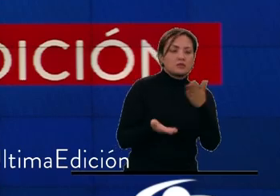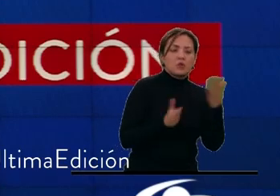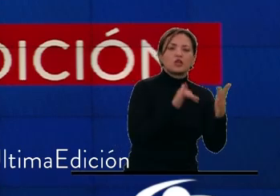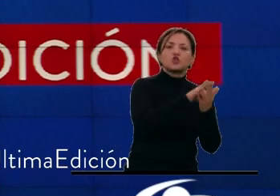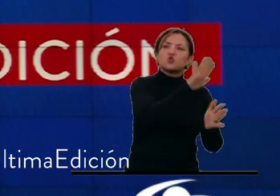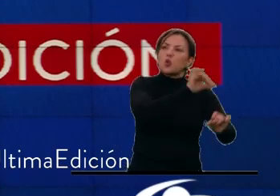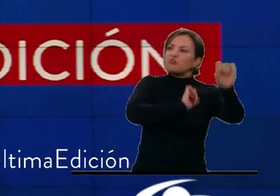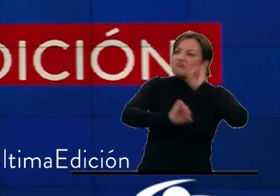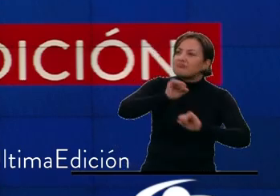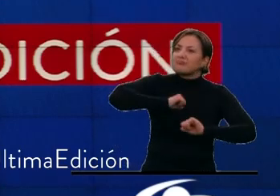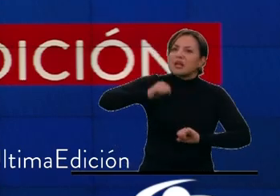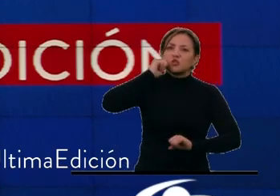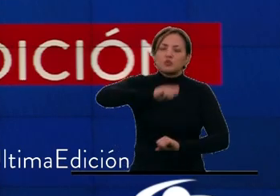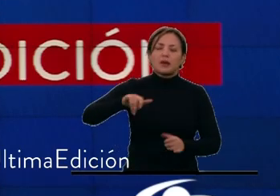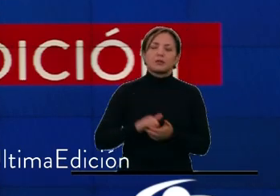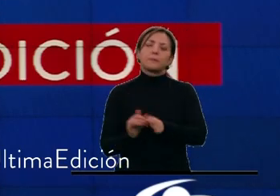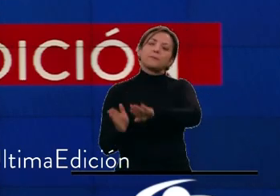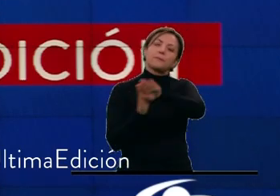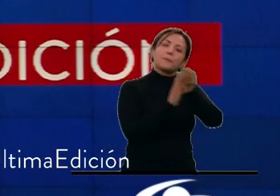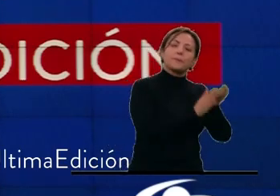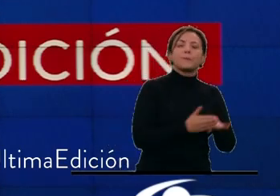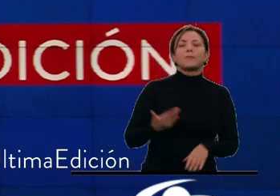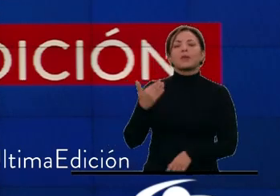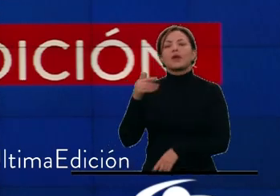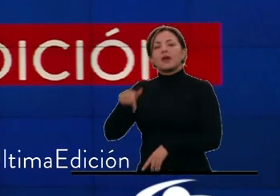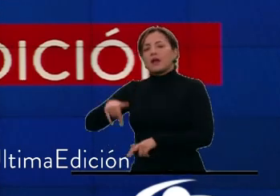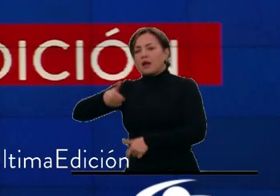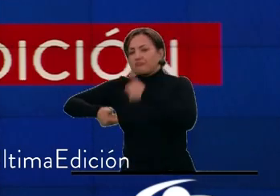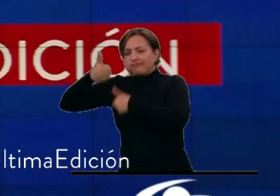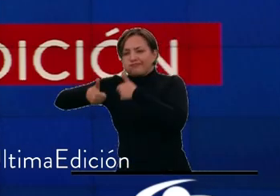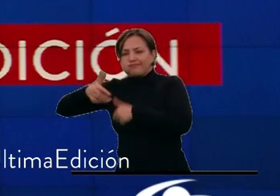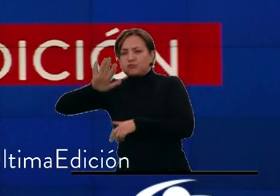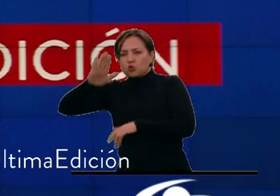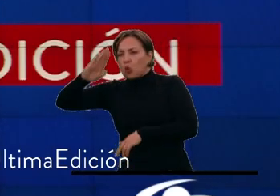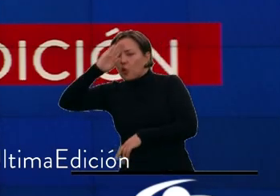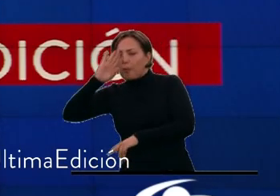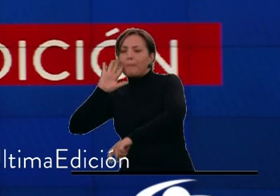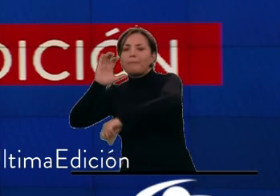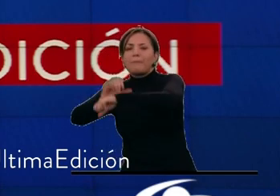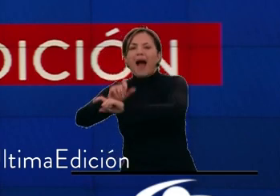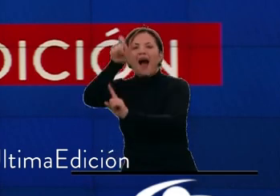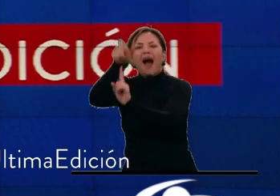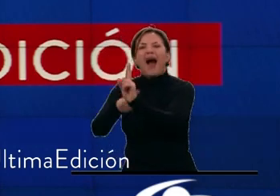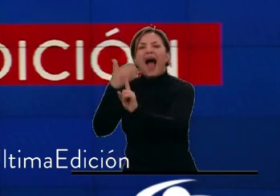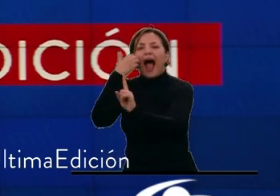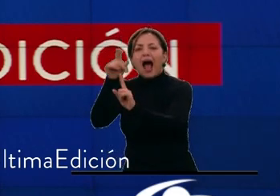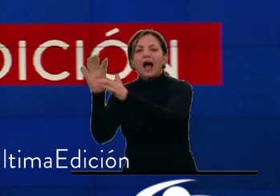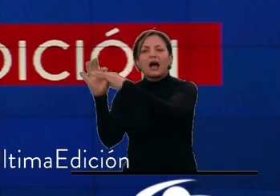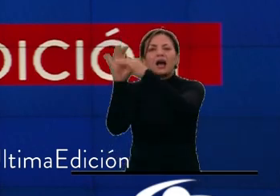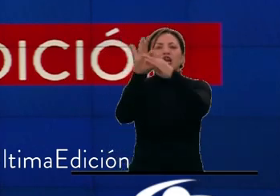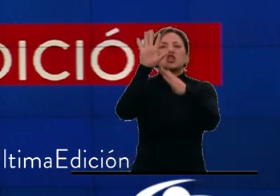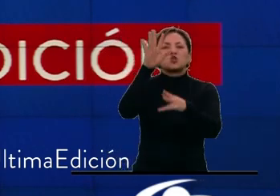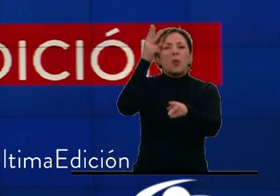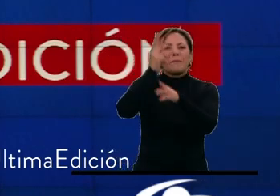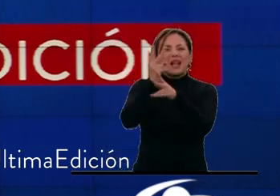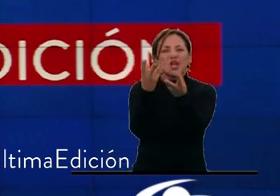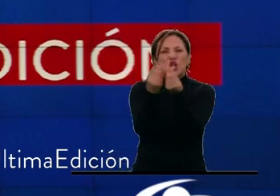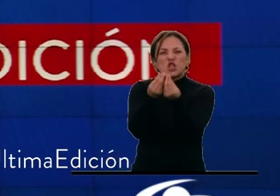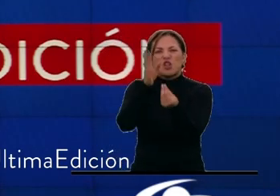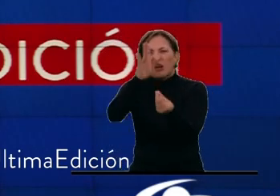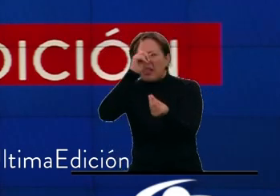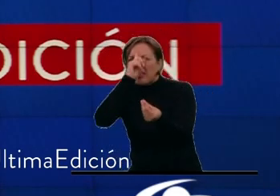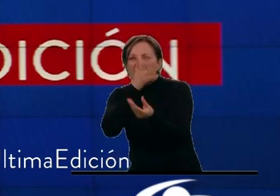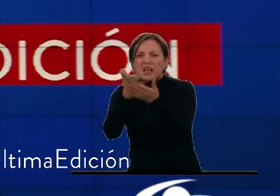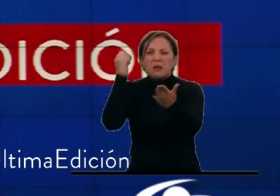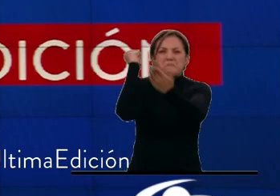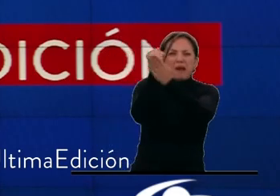Las autoridades capturaron a una mujer que tiene nexos con la estructura transnacional El Tren de Aragua, responsable de varios homicidios y torturas